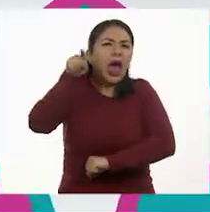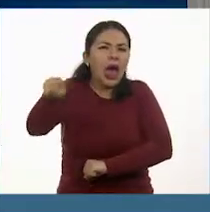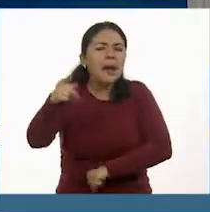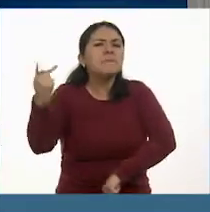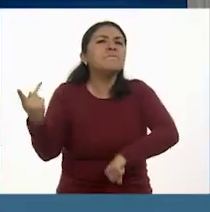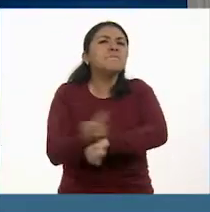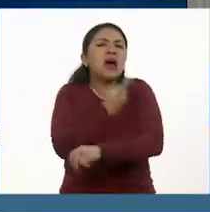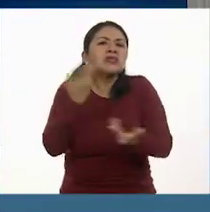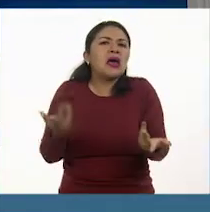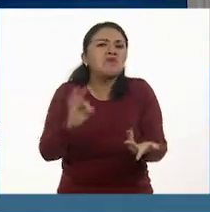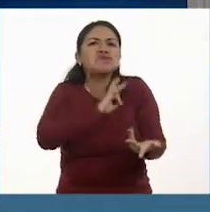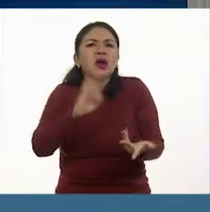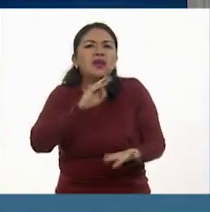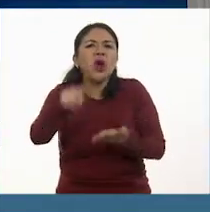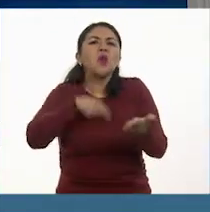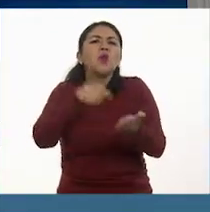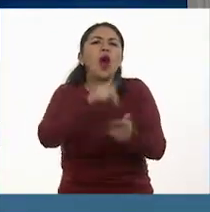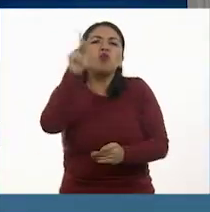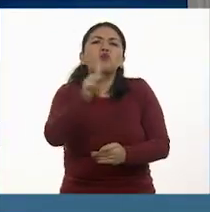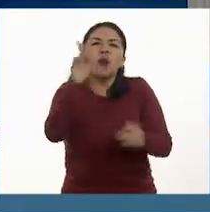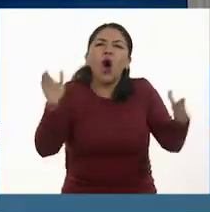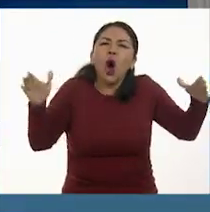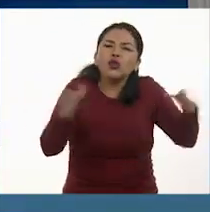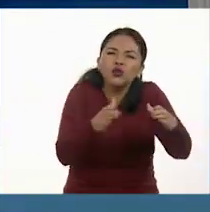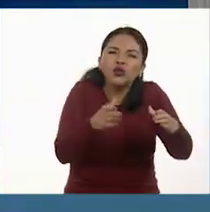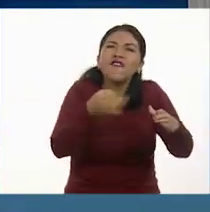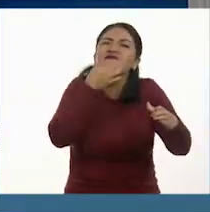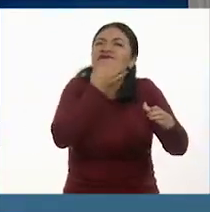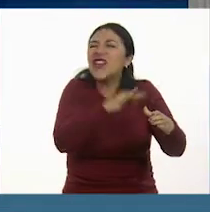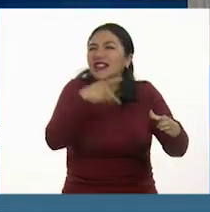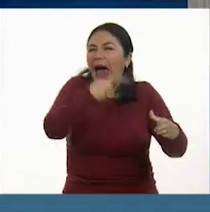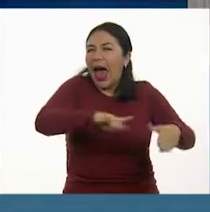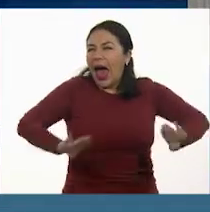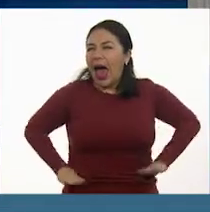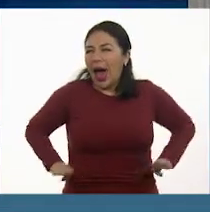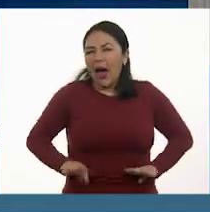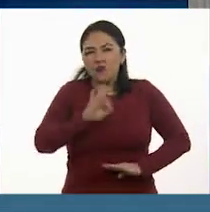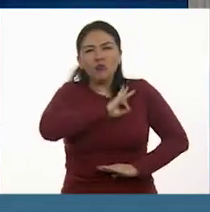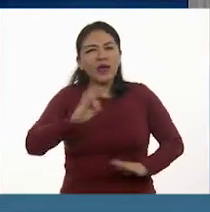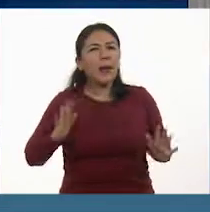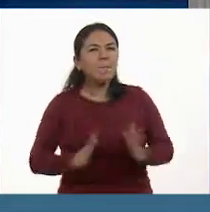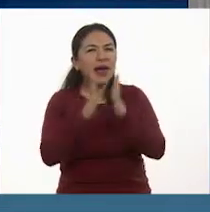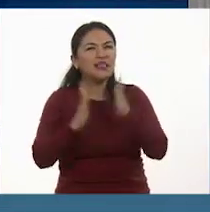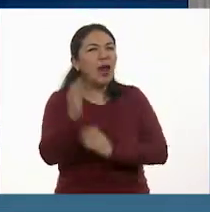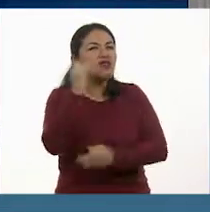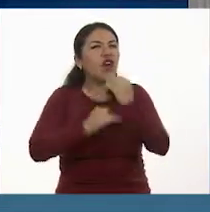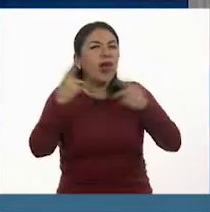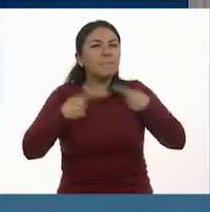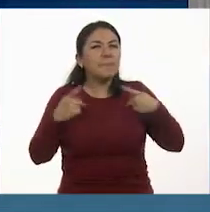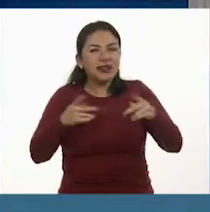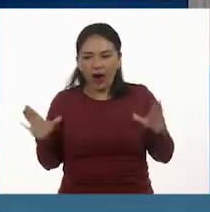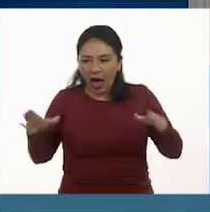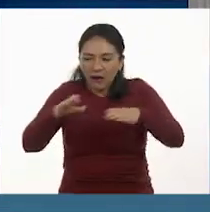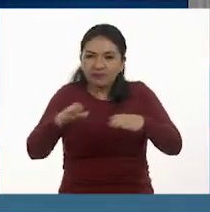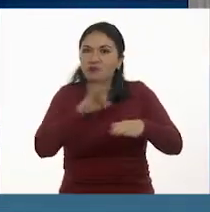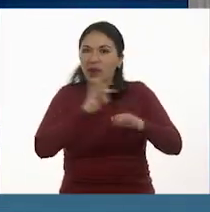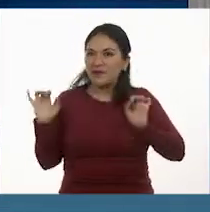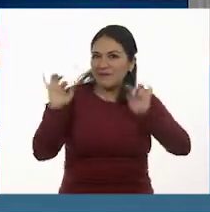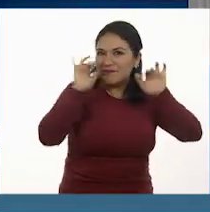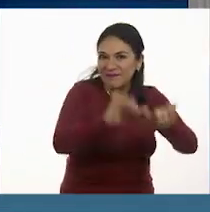ocurrir quizás en una localidad pequeña, con una fiesta regional en la que puedan participar todos los integrantes de la localidad?